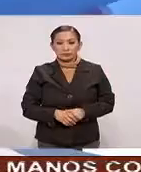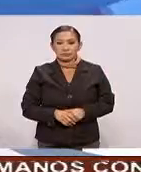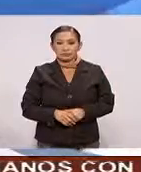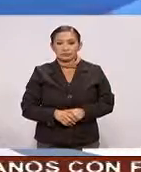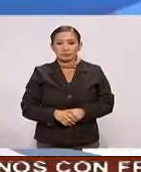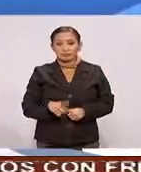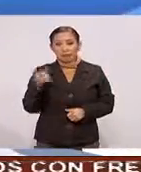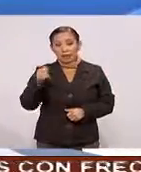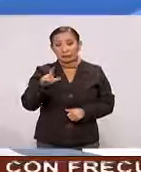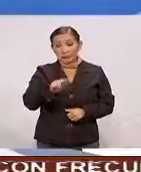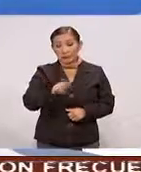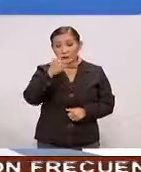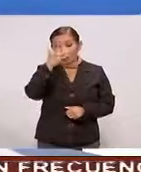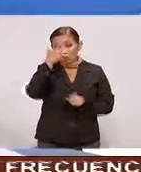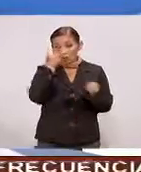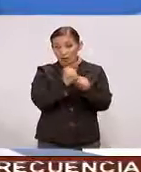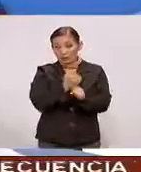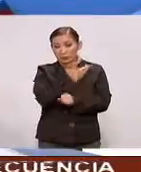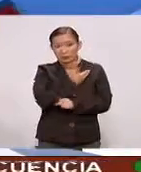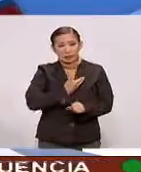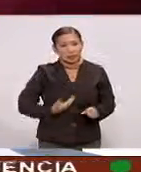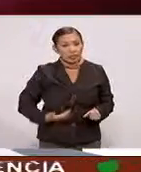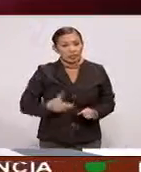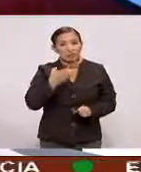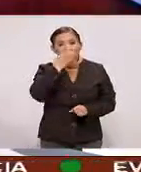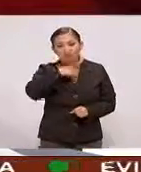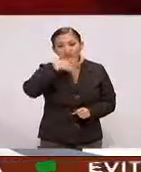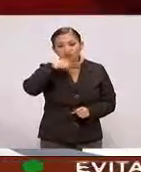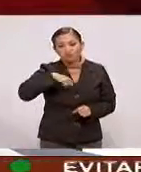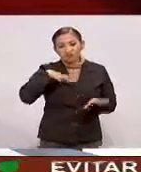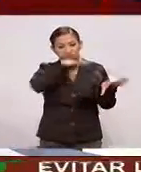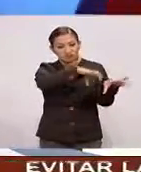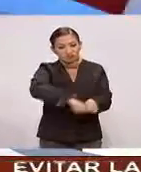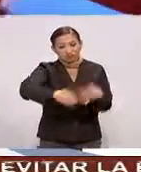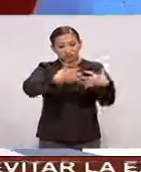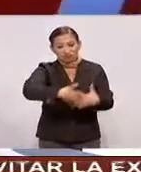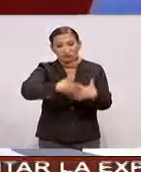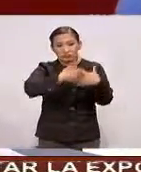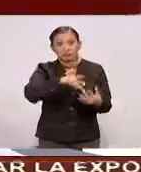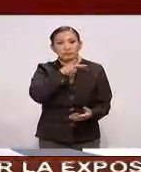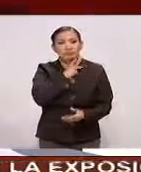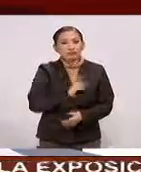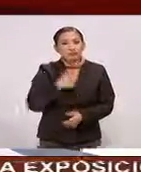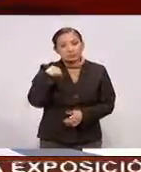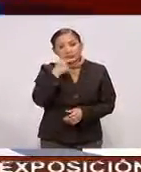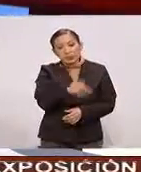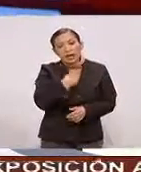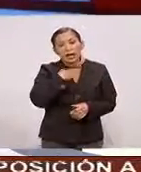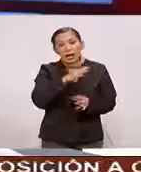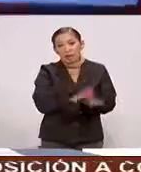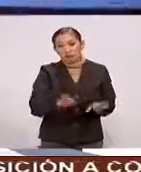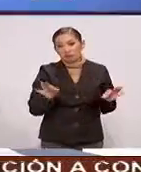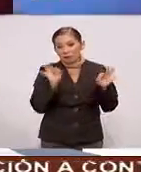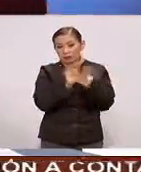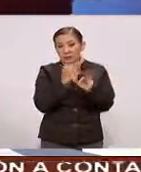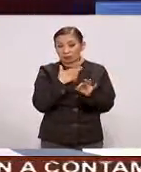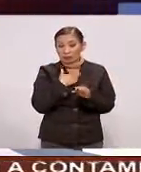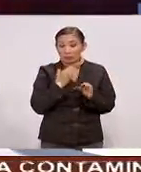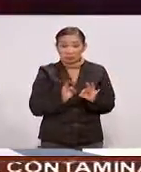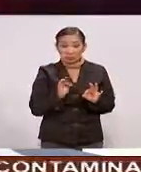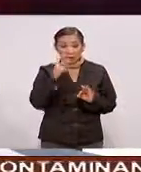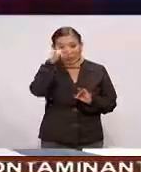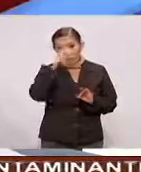Hace 78 años El presidente Lázaro Cardenas Expropió La industria petrolera Considerada Una de las gestas Heroicas